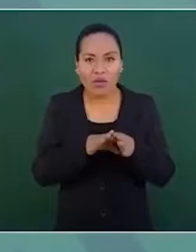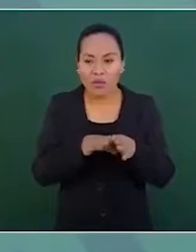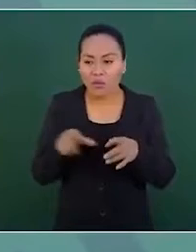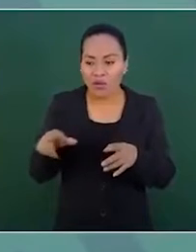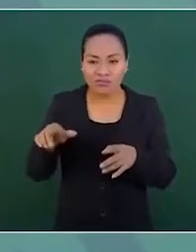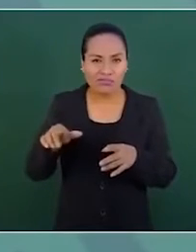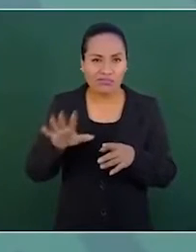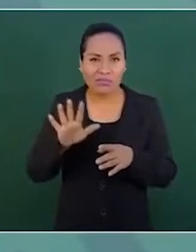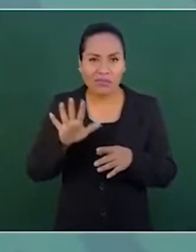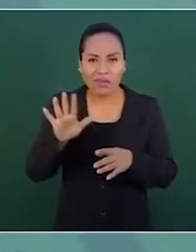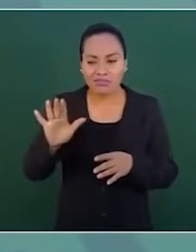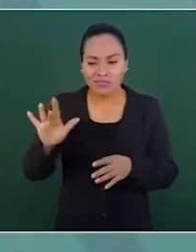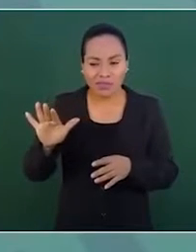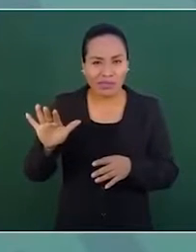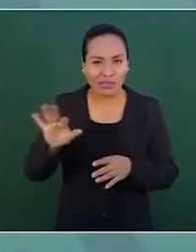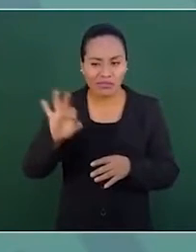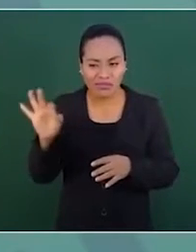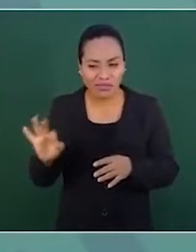polarización. Dicen,